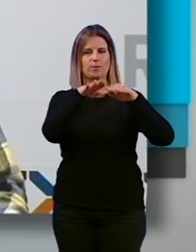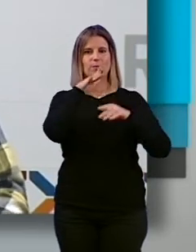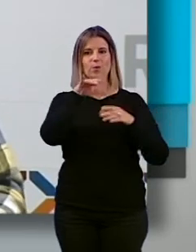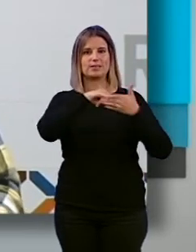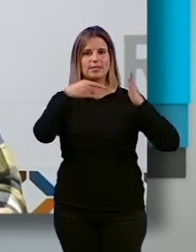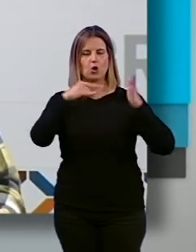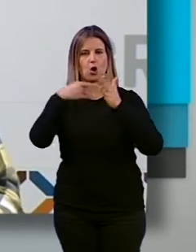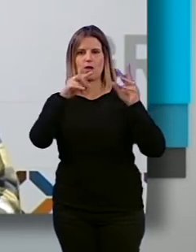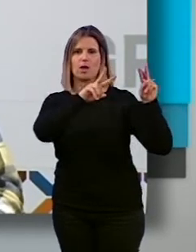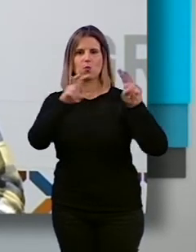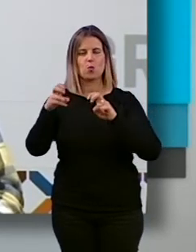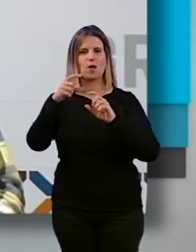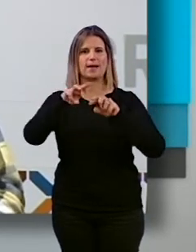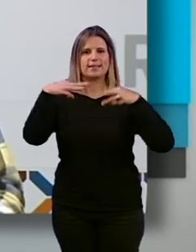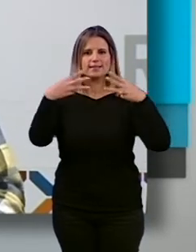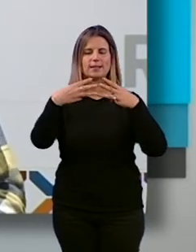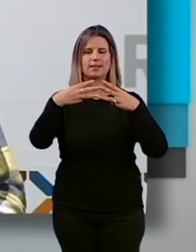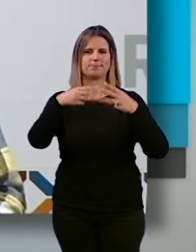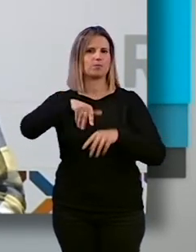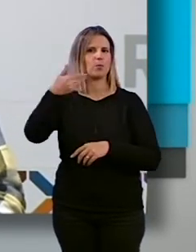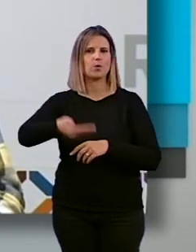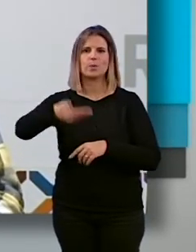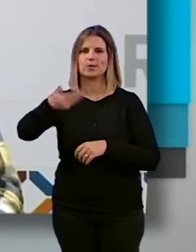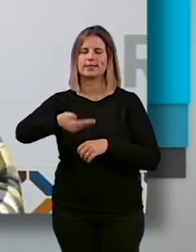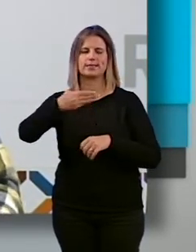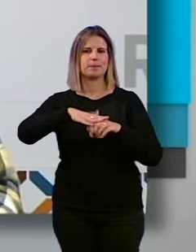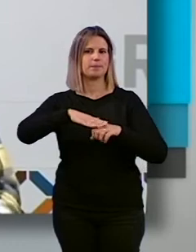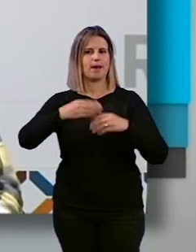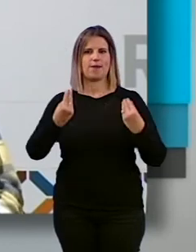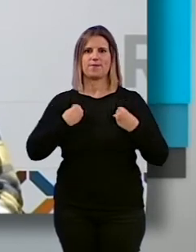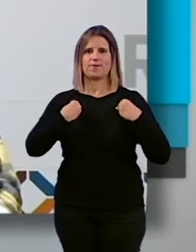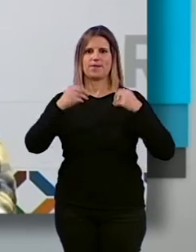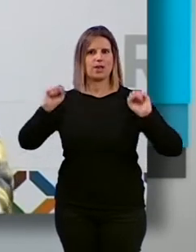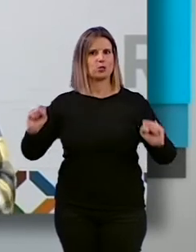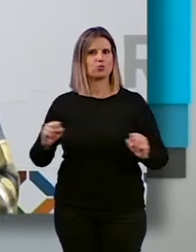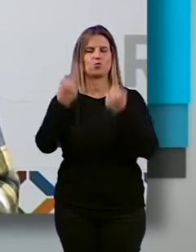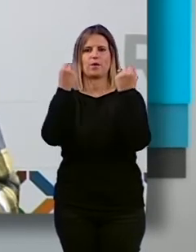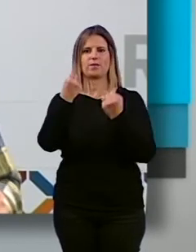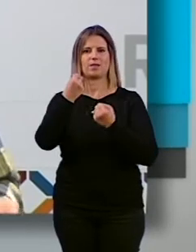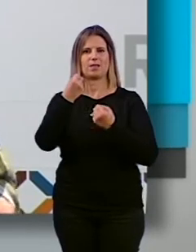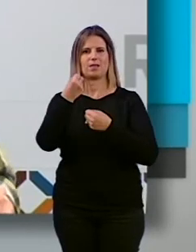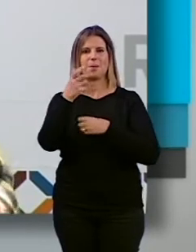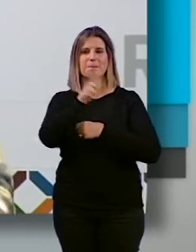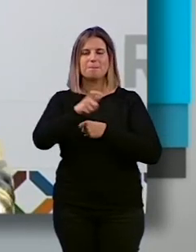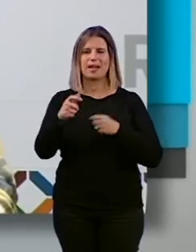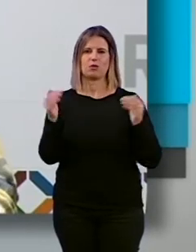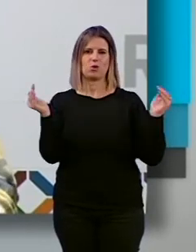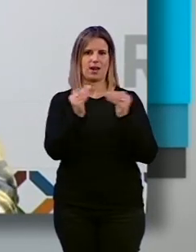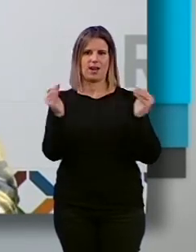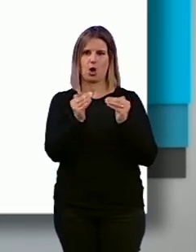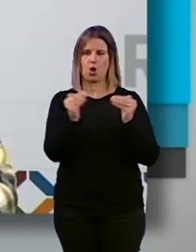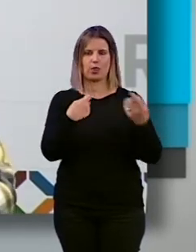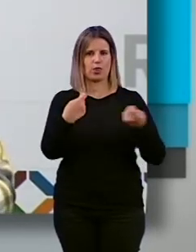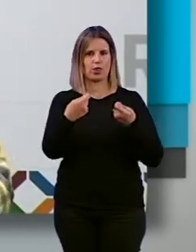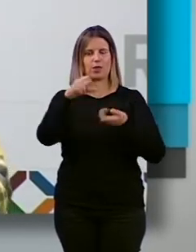tecnologías e internet es esencial para la supervivencia de muchísimos pequeños negocios en nuestra